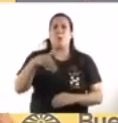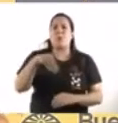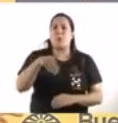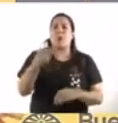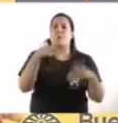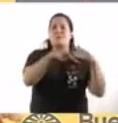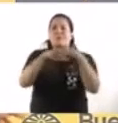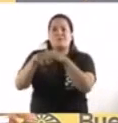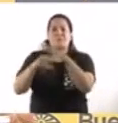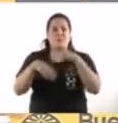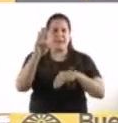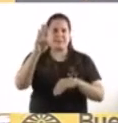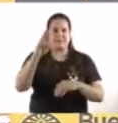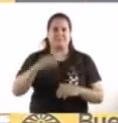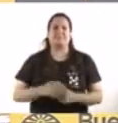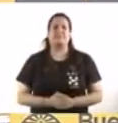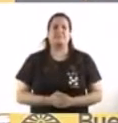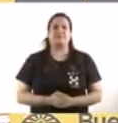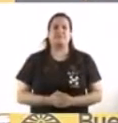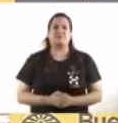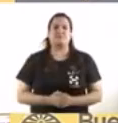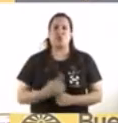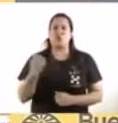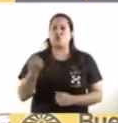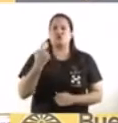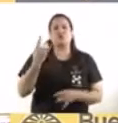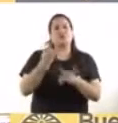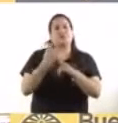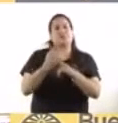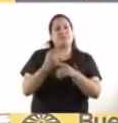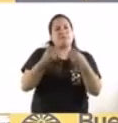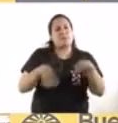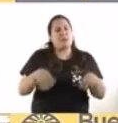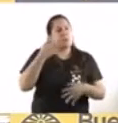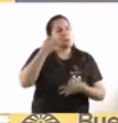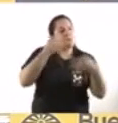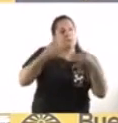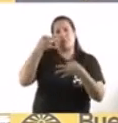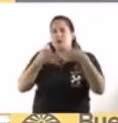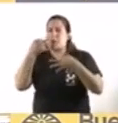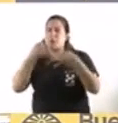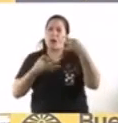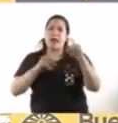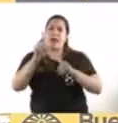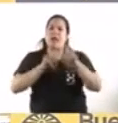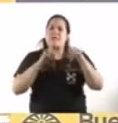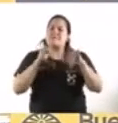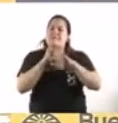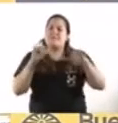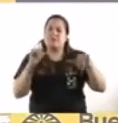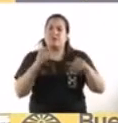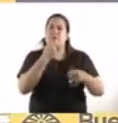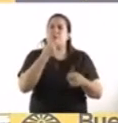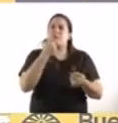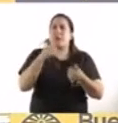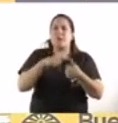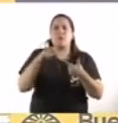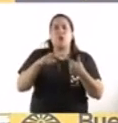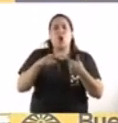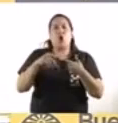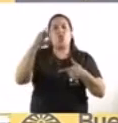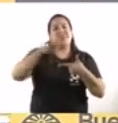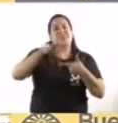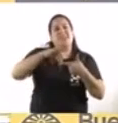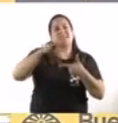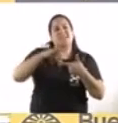Desde el día 1, nosotros evaluamos estos indicadores y otros. Evaluamos también la tasa de positividad de los testeos,